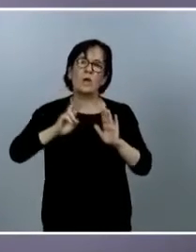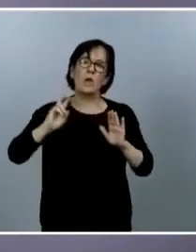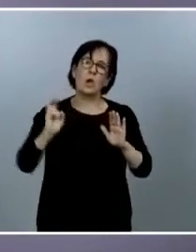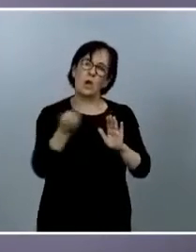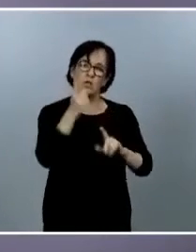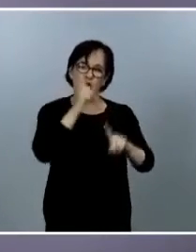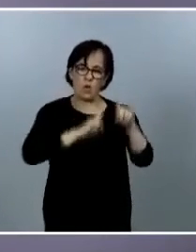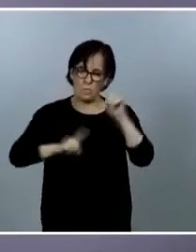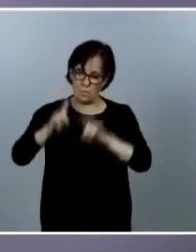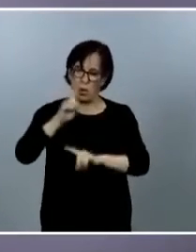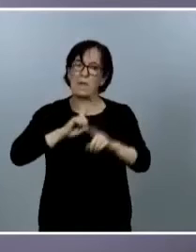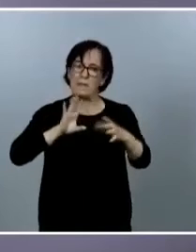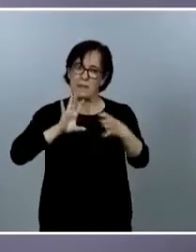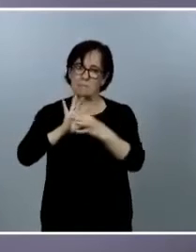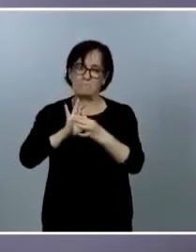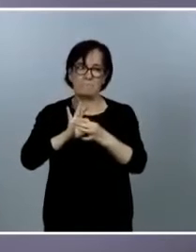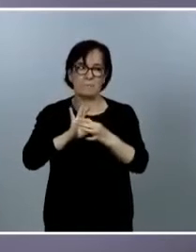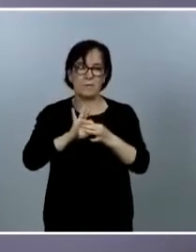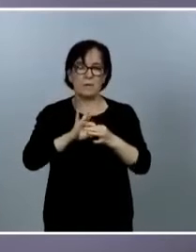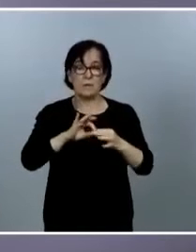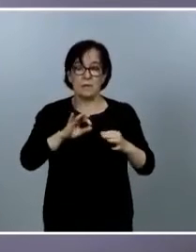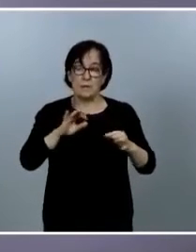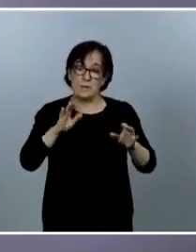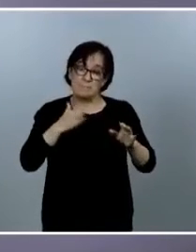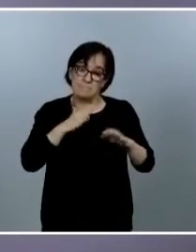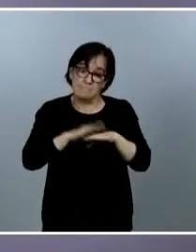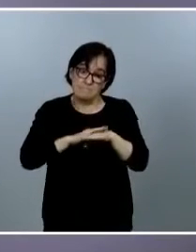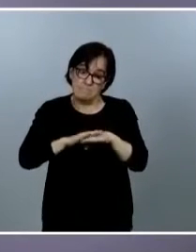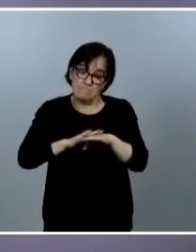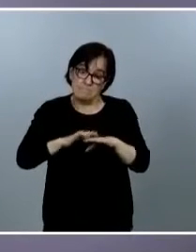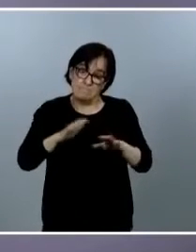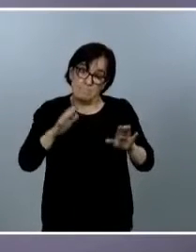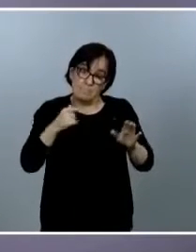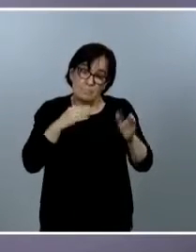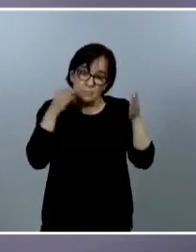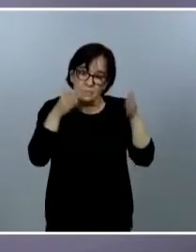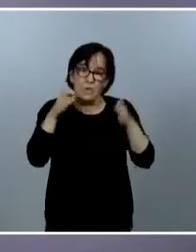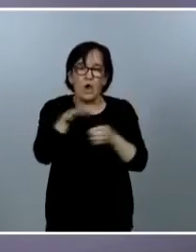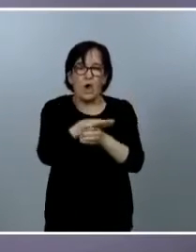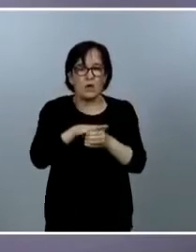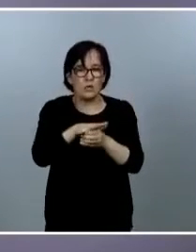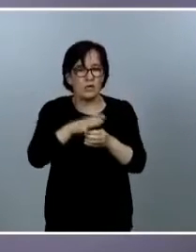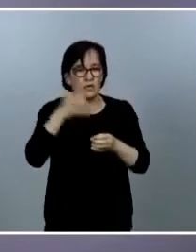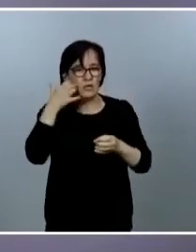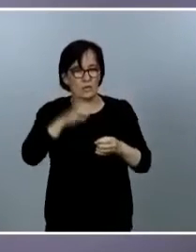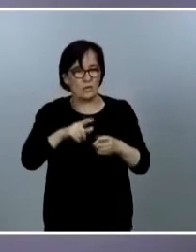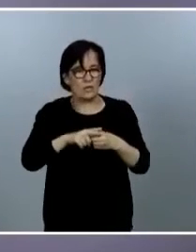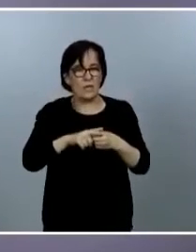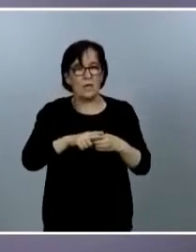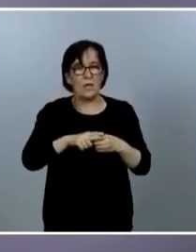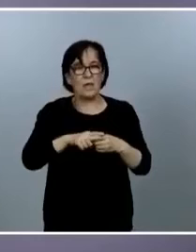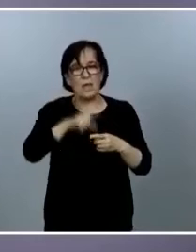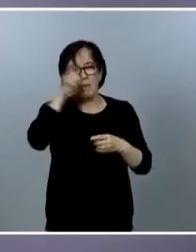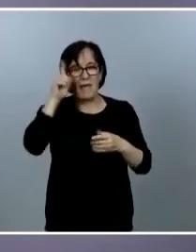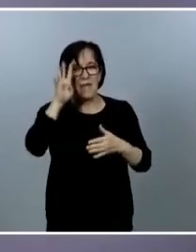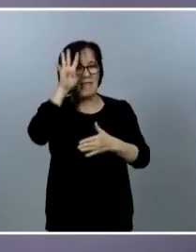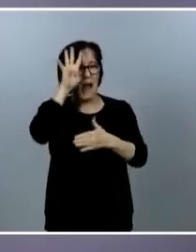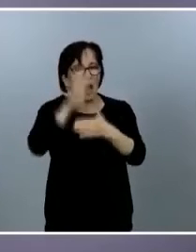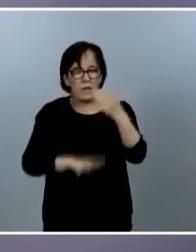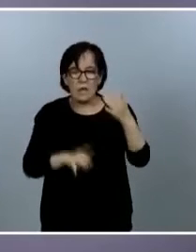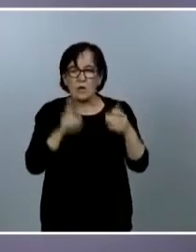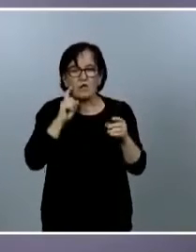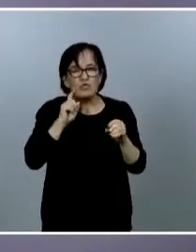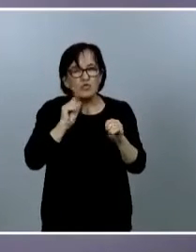y siento singularizarlas pero es que son zonas singulares Madrid y Barcelona son dos ciudades con unas particularidades